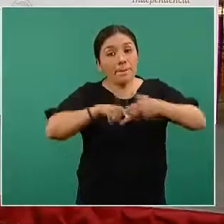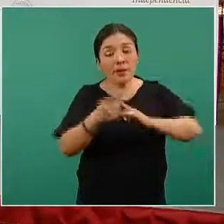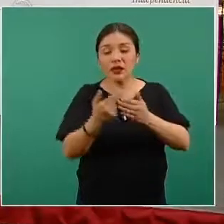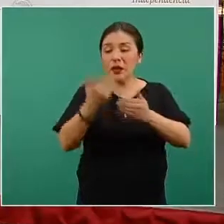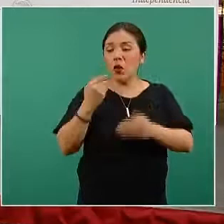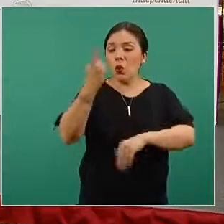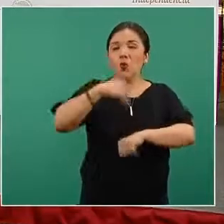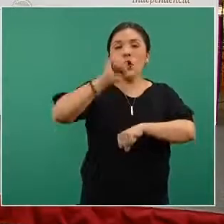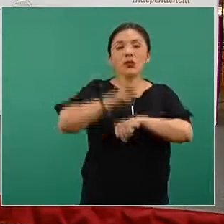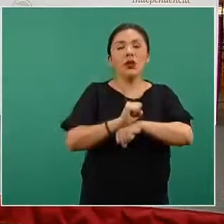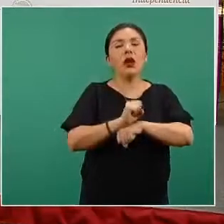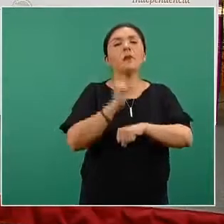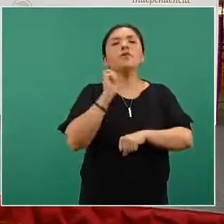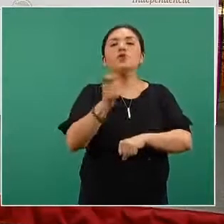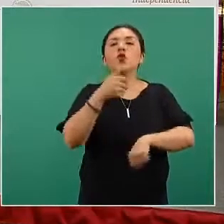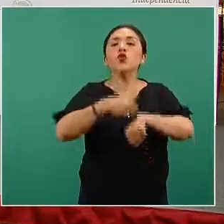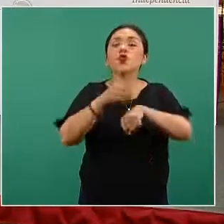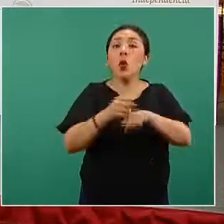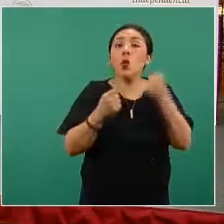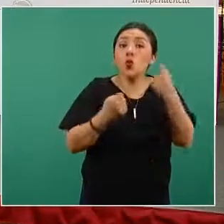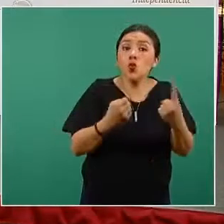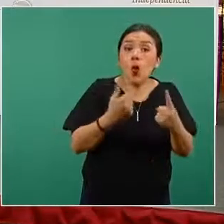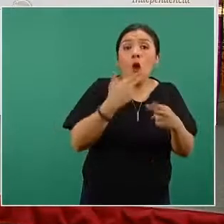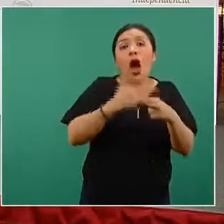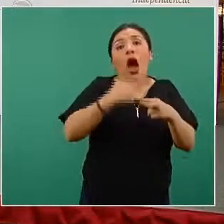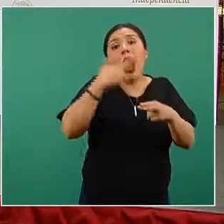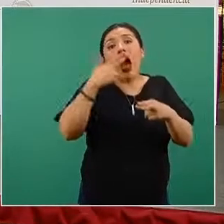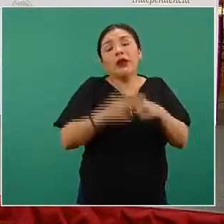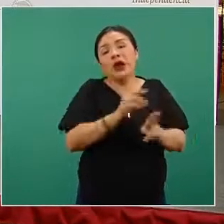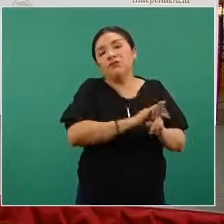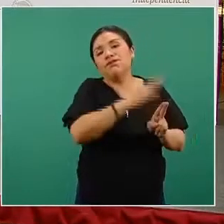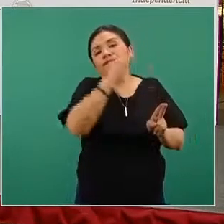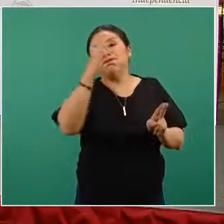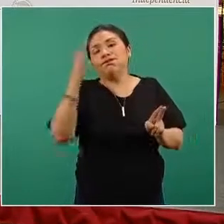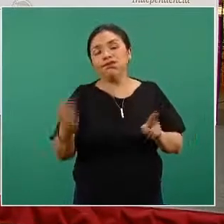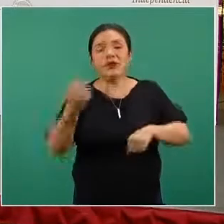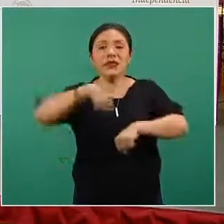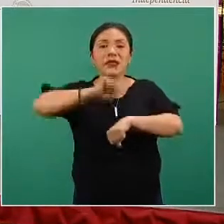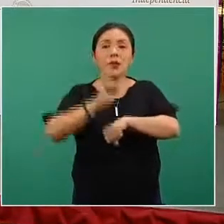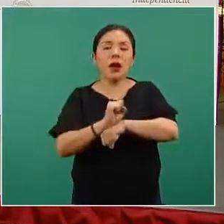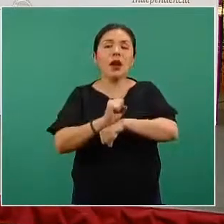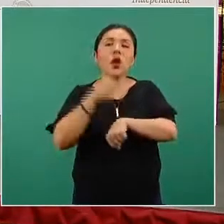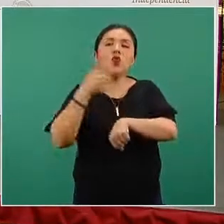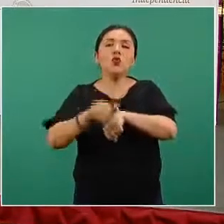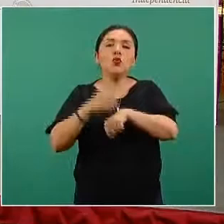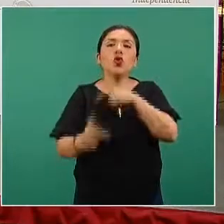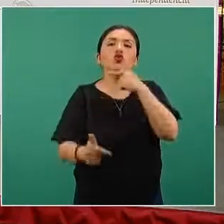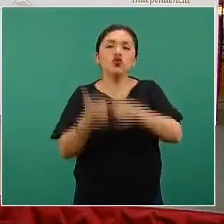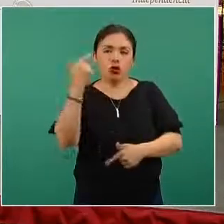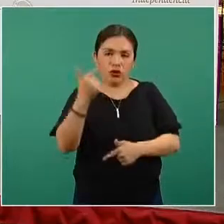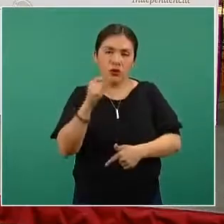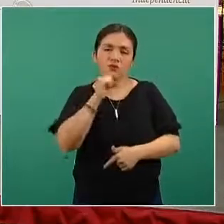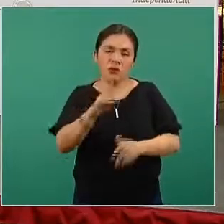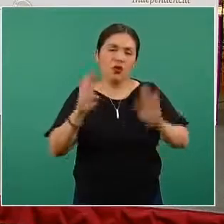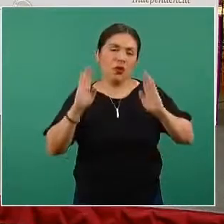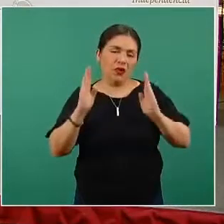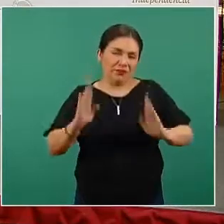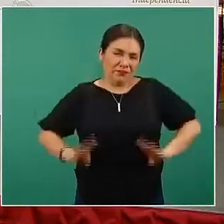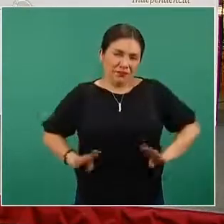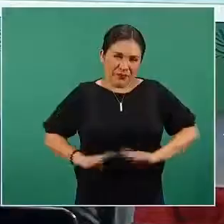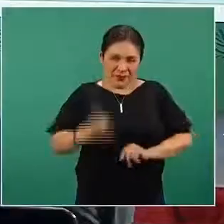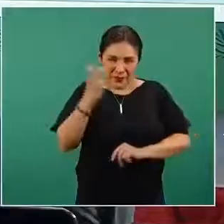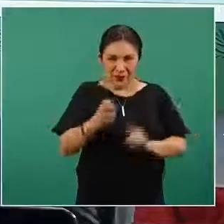epidemiológica número uno hasta la semana epidemiológica número doce, con base al gráfico.